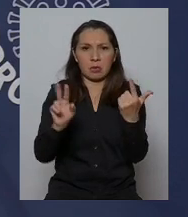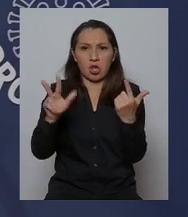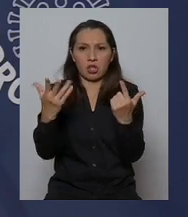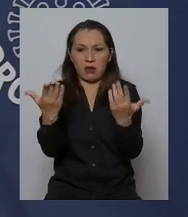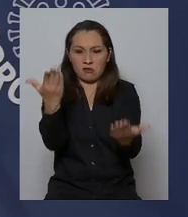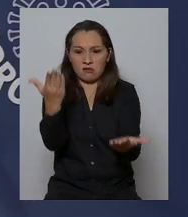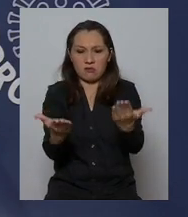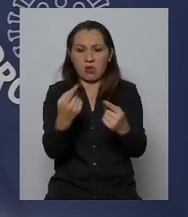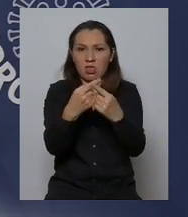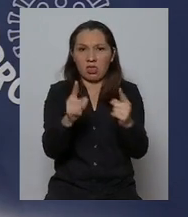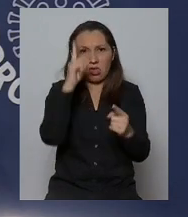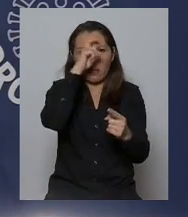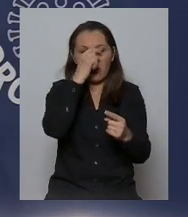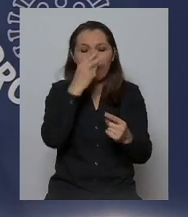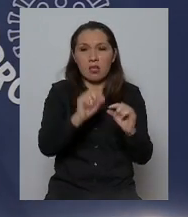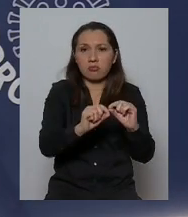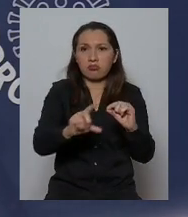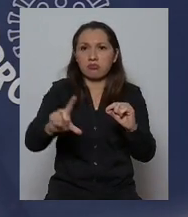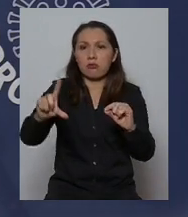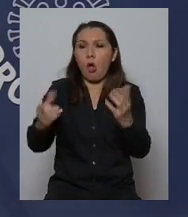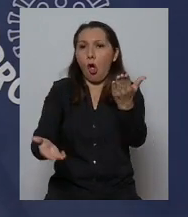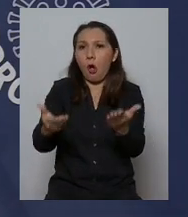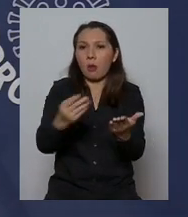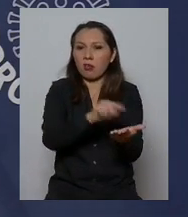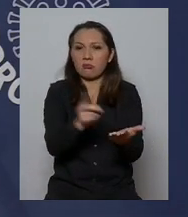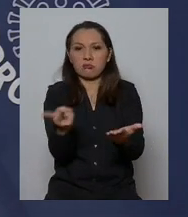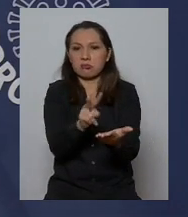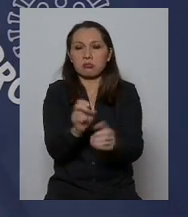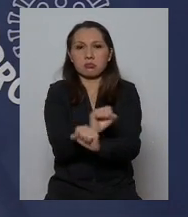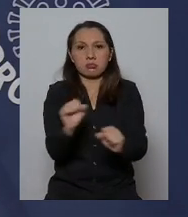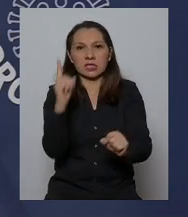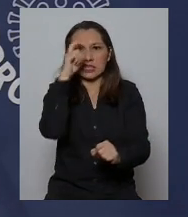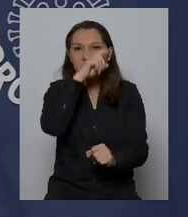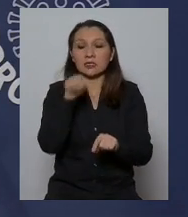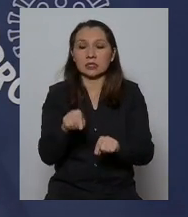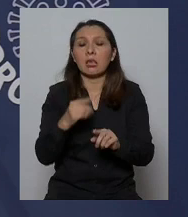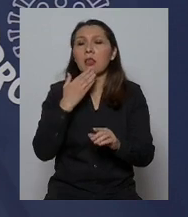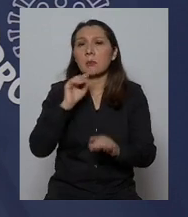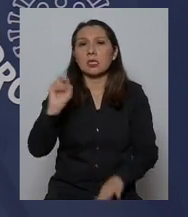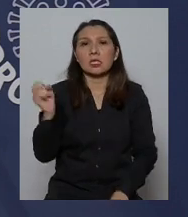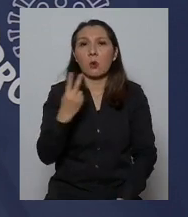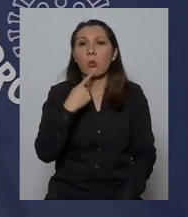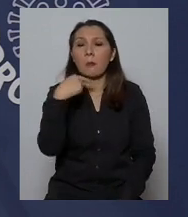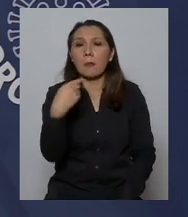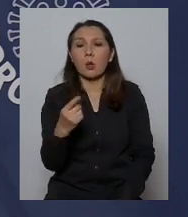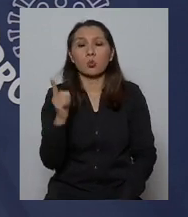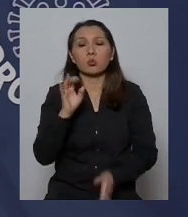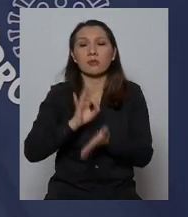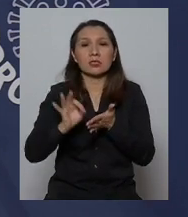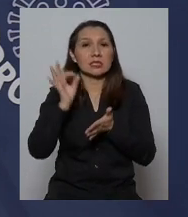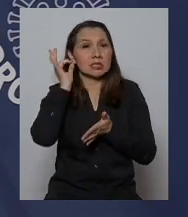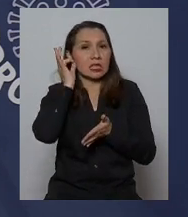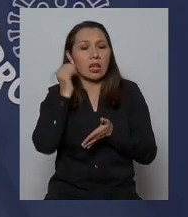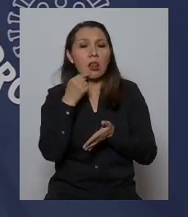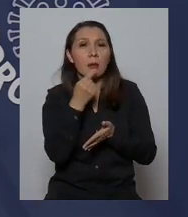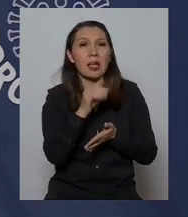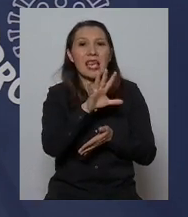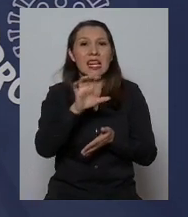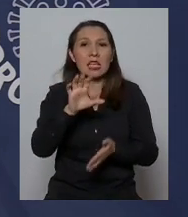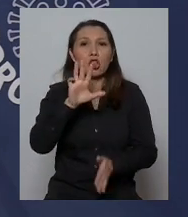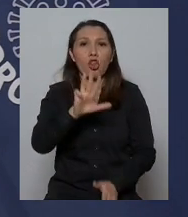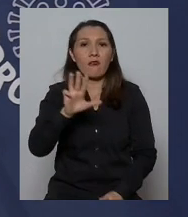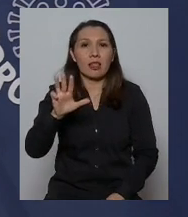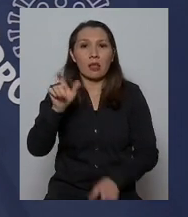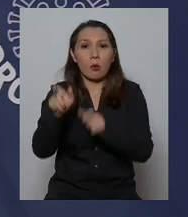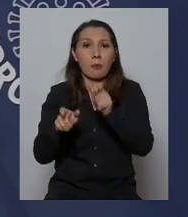difícil poder ver la evolución de los casos y comparar uno y otro y segundo se le preguntó ayer subsecretaria sobre este punto 599